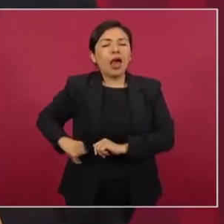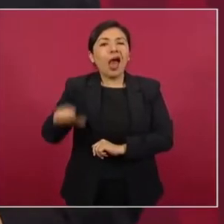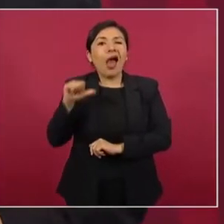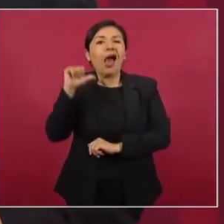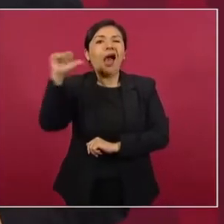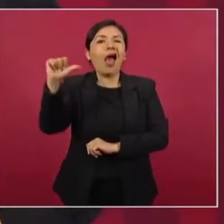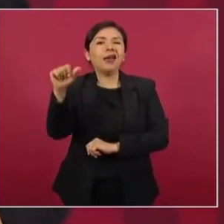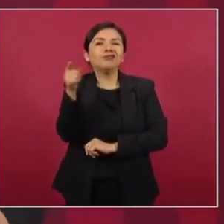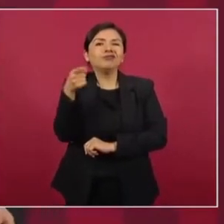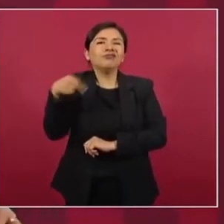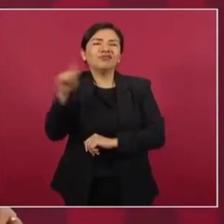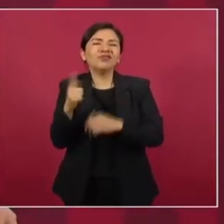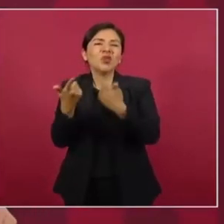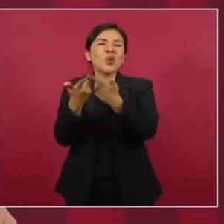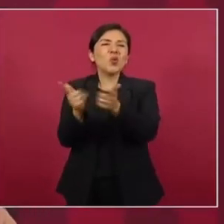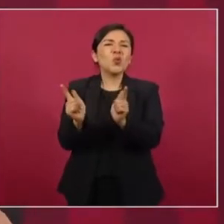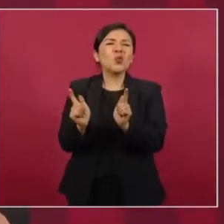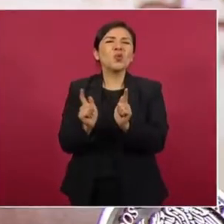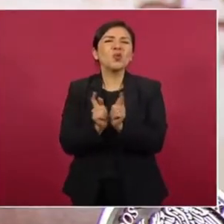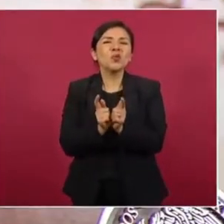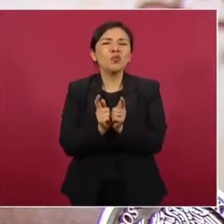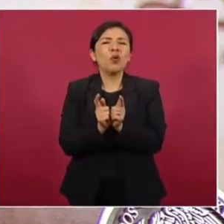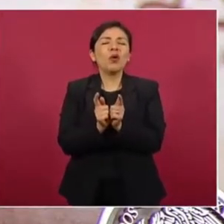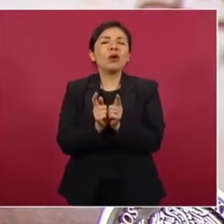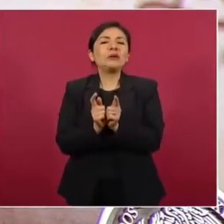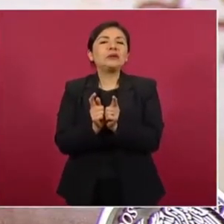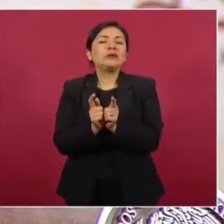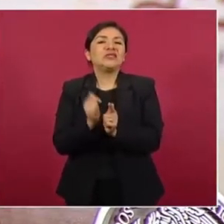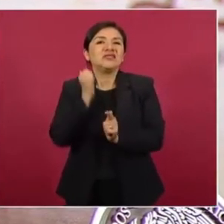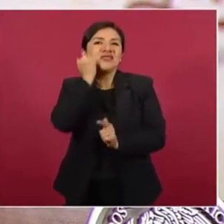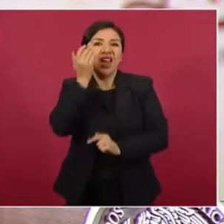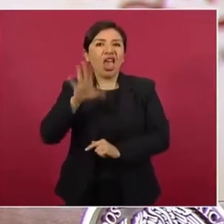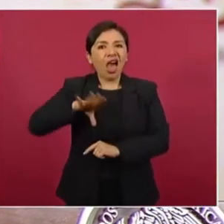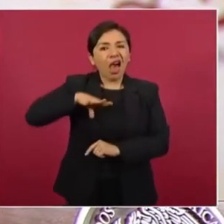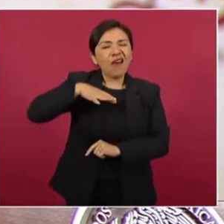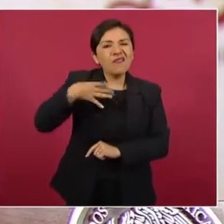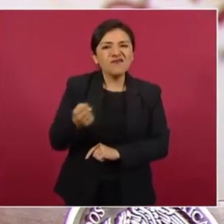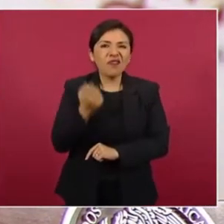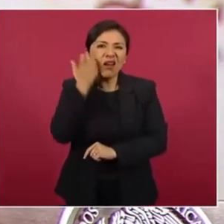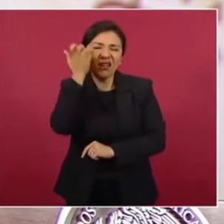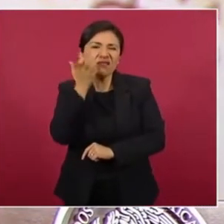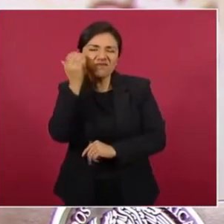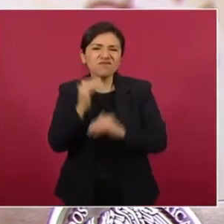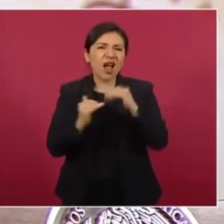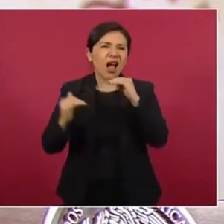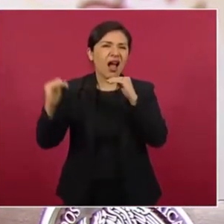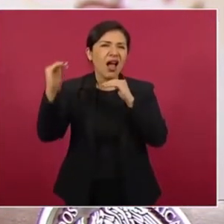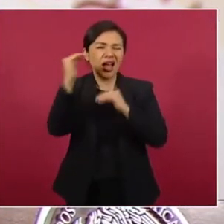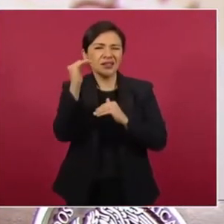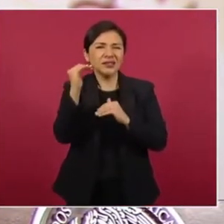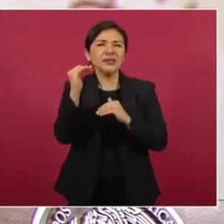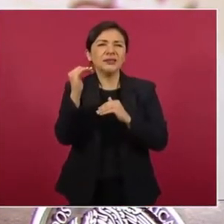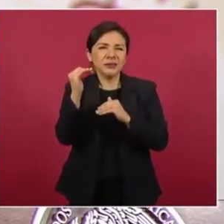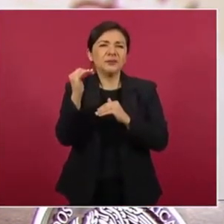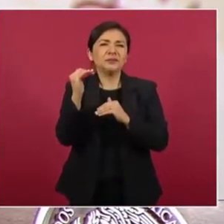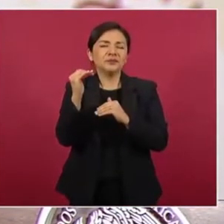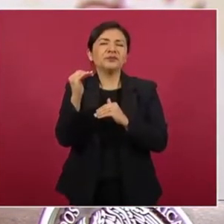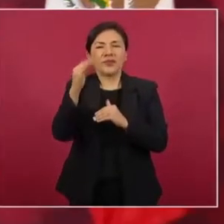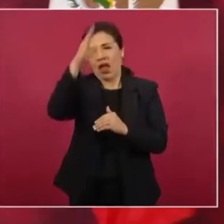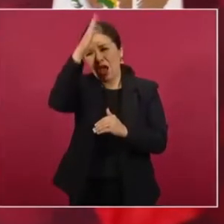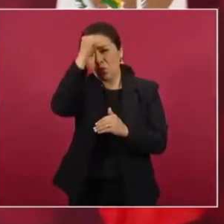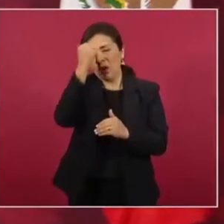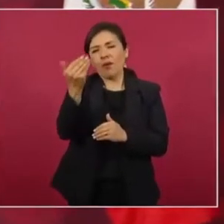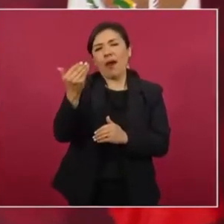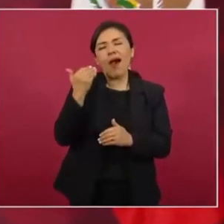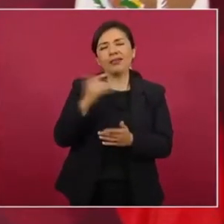grupo que estaba abusando del marco legal